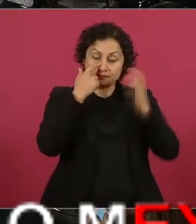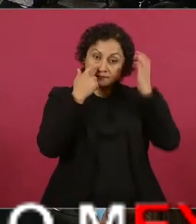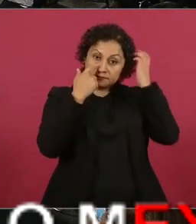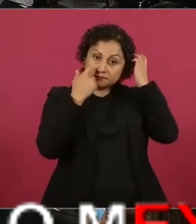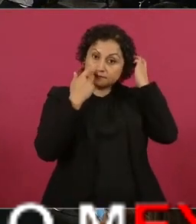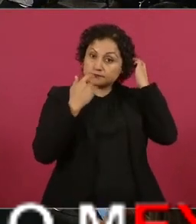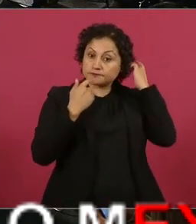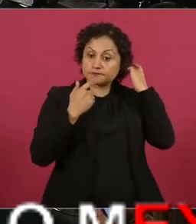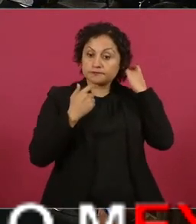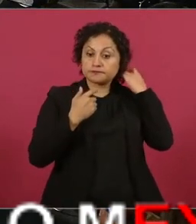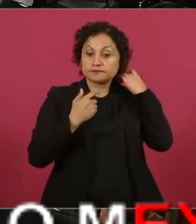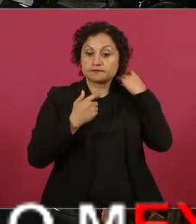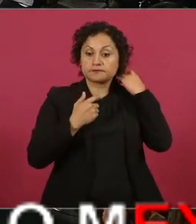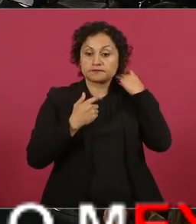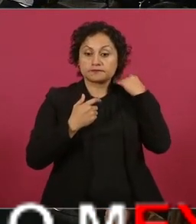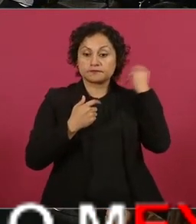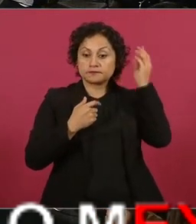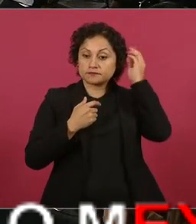Aquí está el oficio.